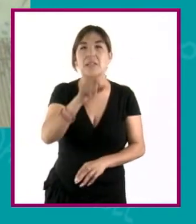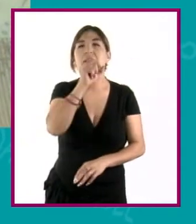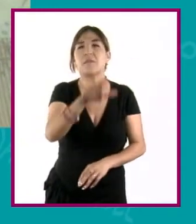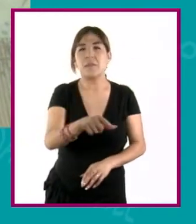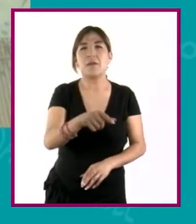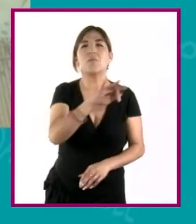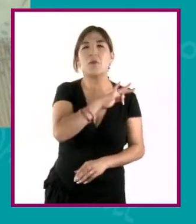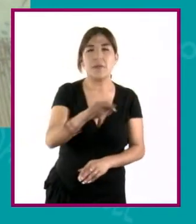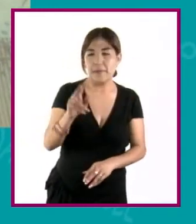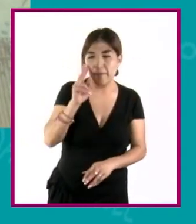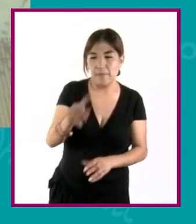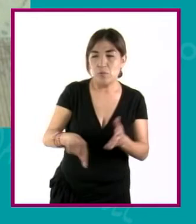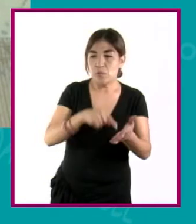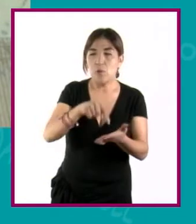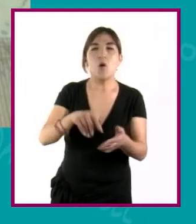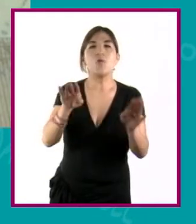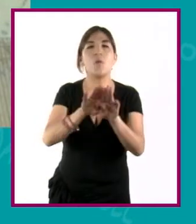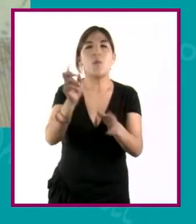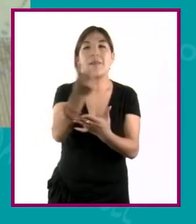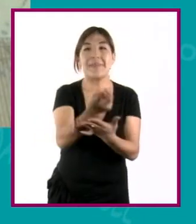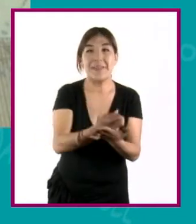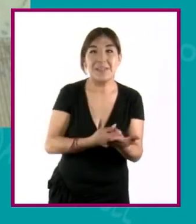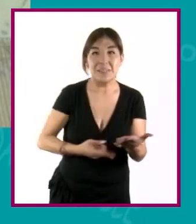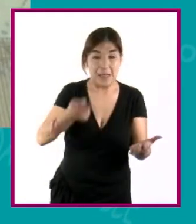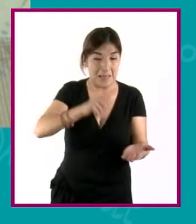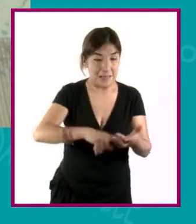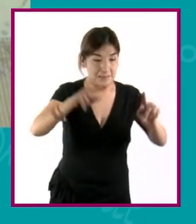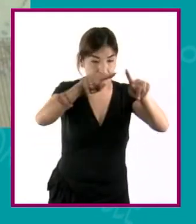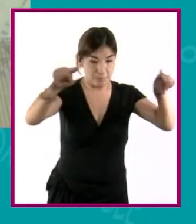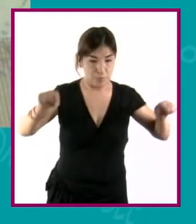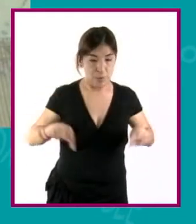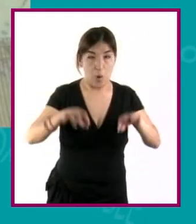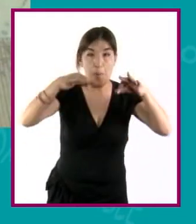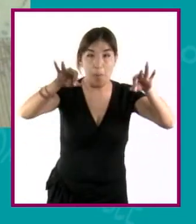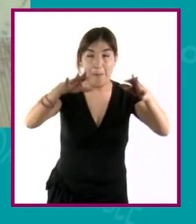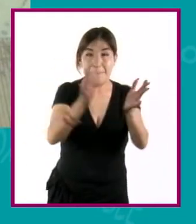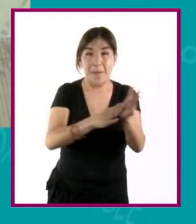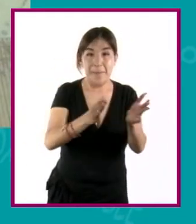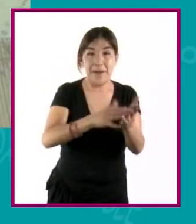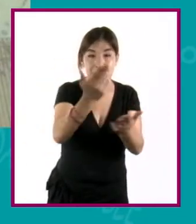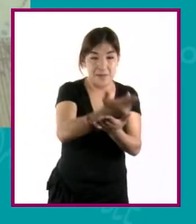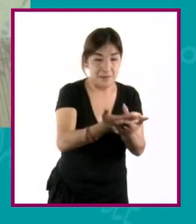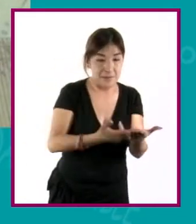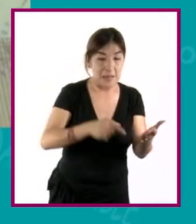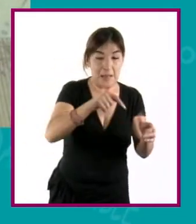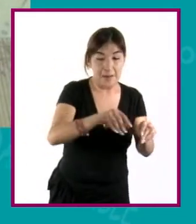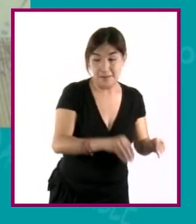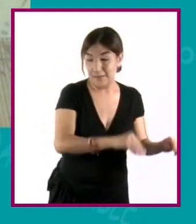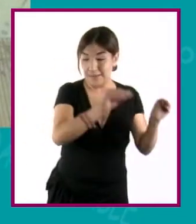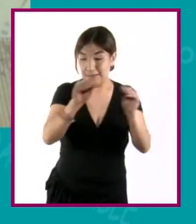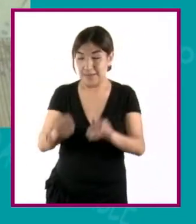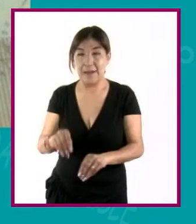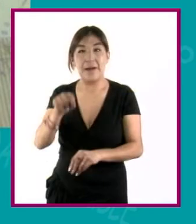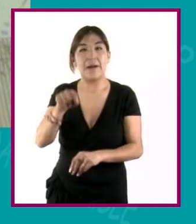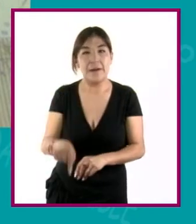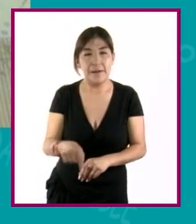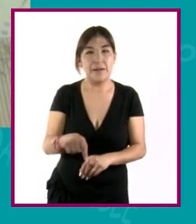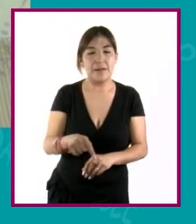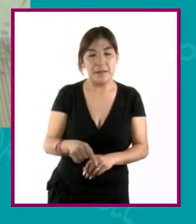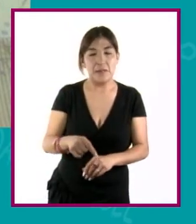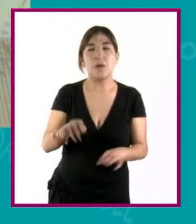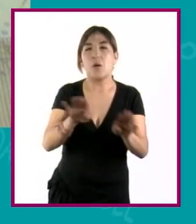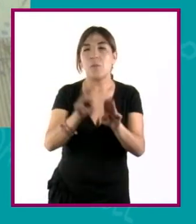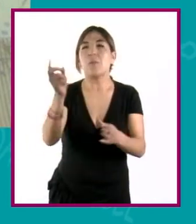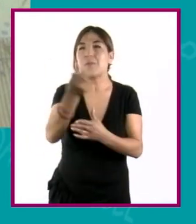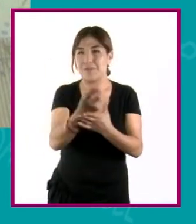de entrada, poder ubicar cómo va a ser el diseño del plano en el que vamos a trasladar toda la información que estamos pensando y que estamos